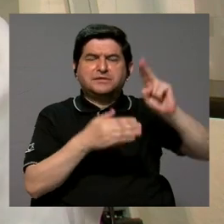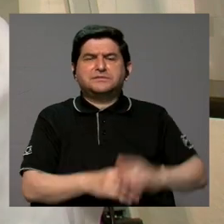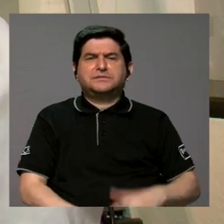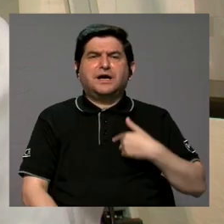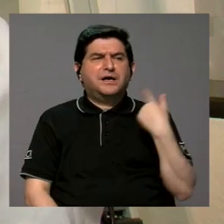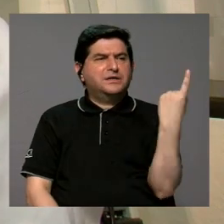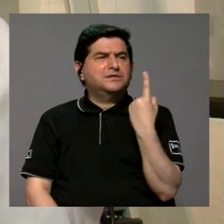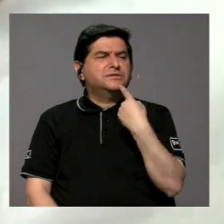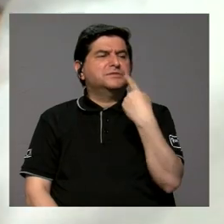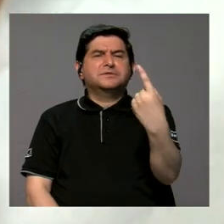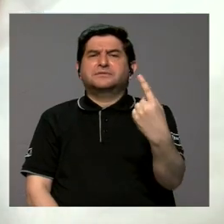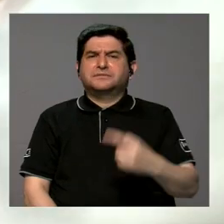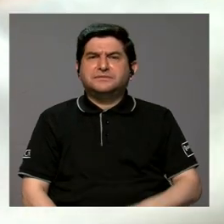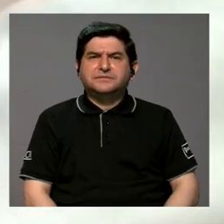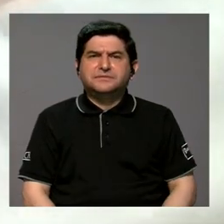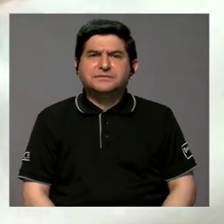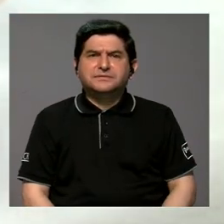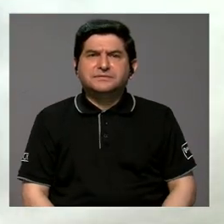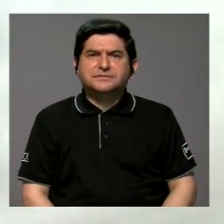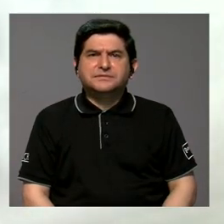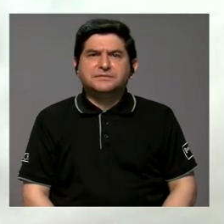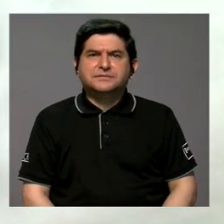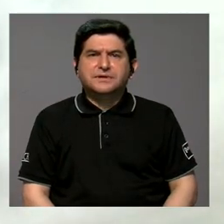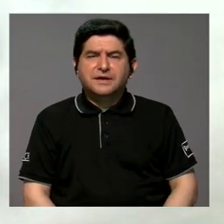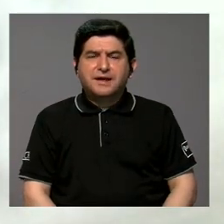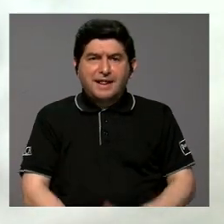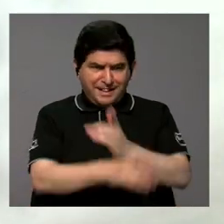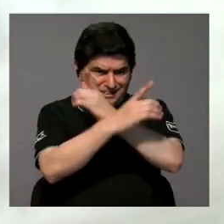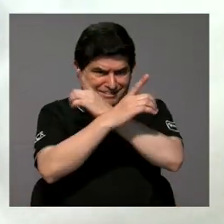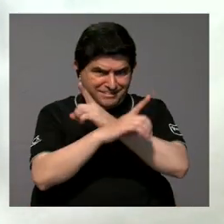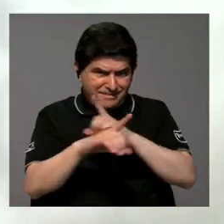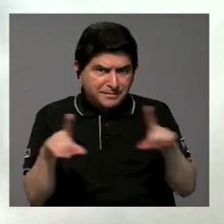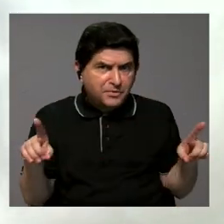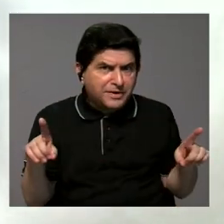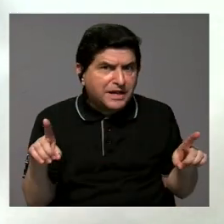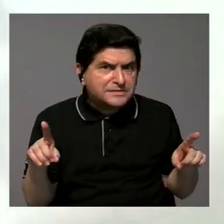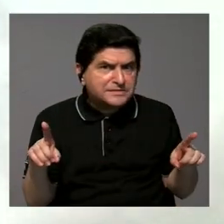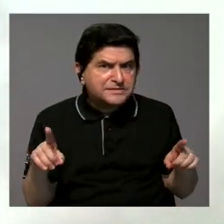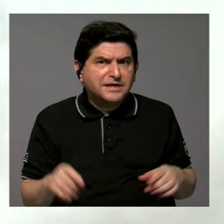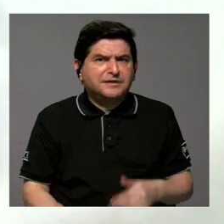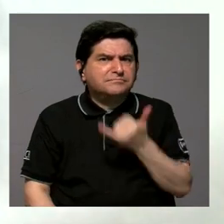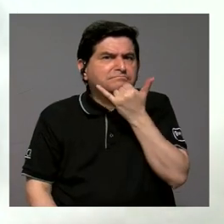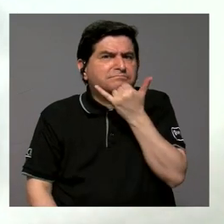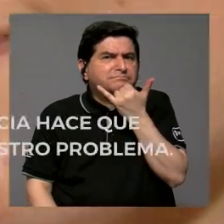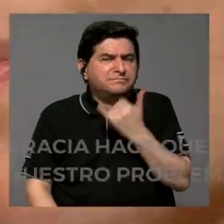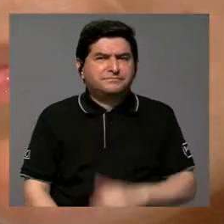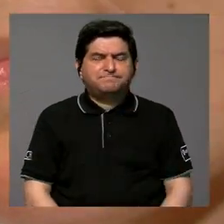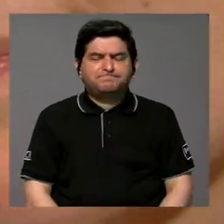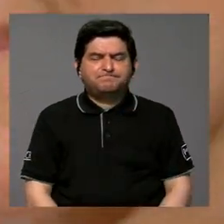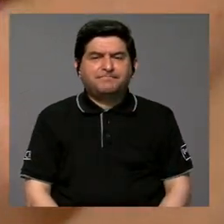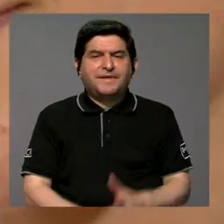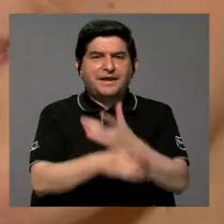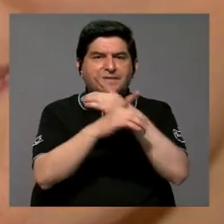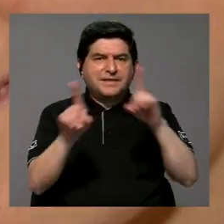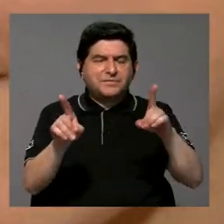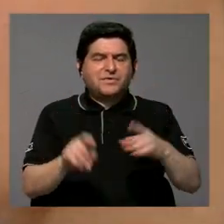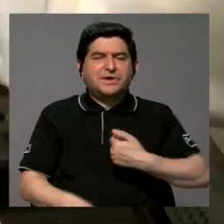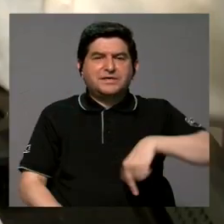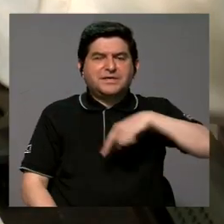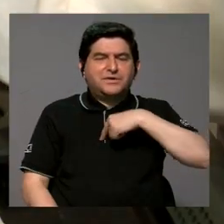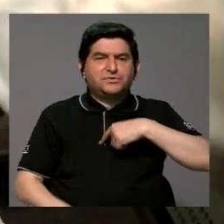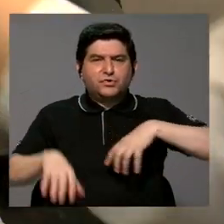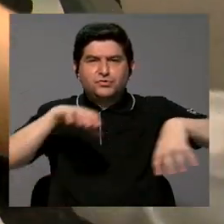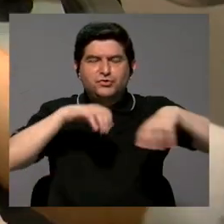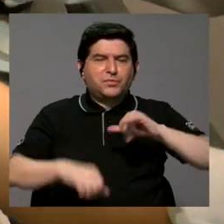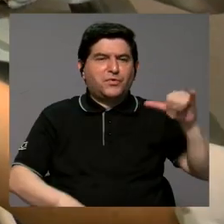yo siempre he dicho que nuestra democracia, lo que sucede es que nuestra democracia hace que nos movamos como un